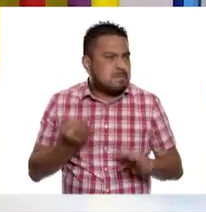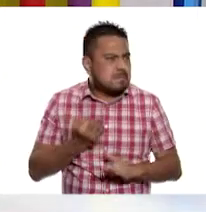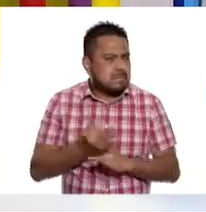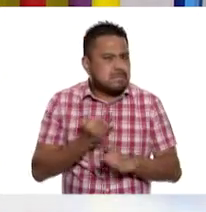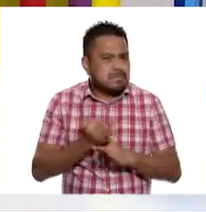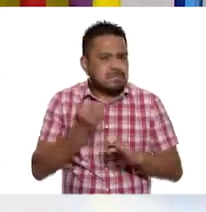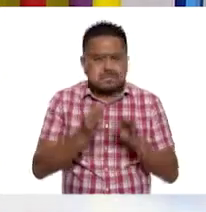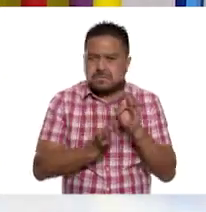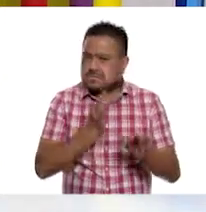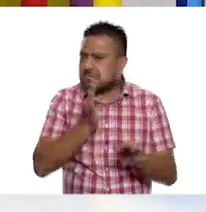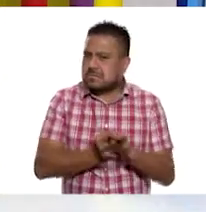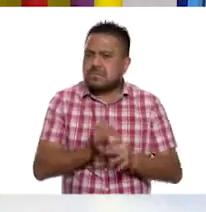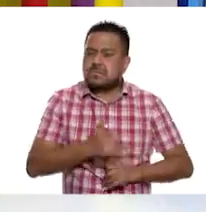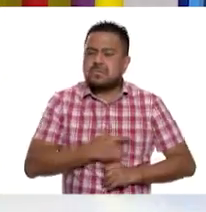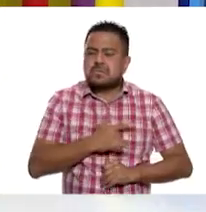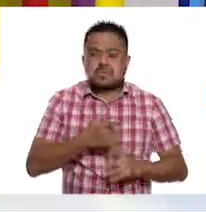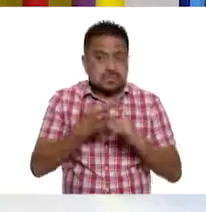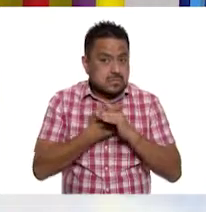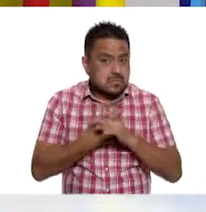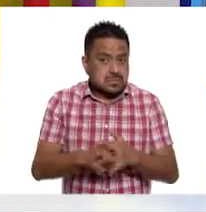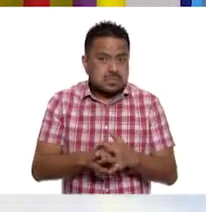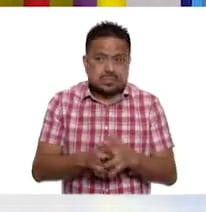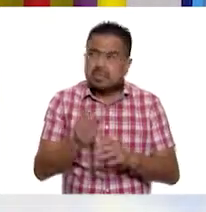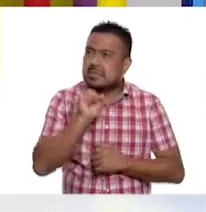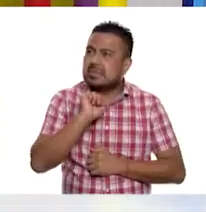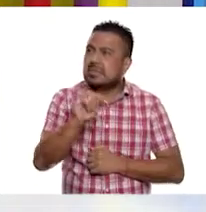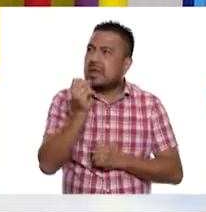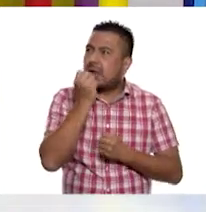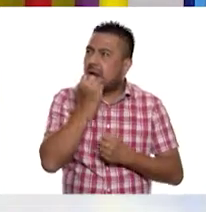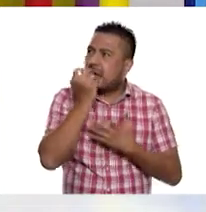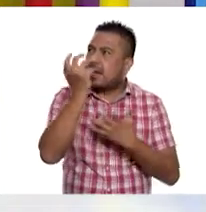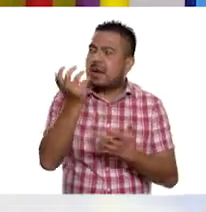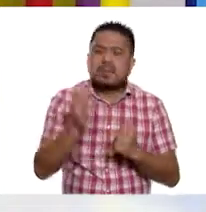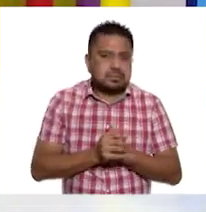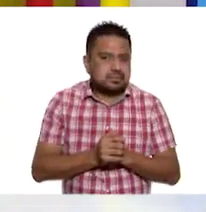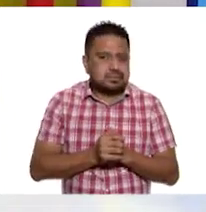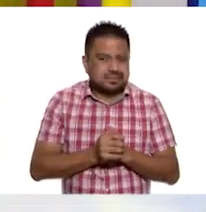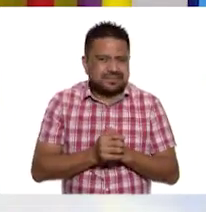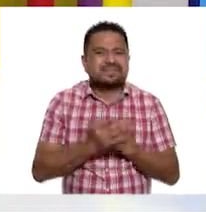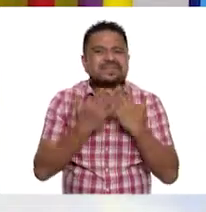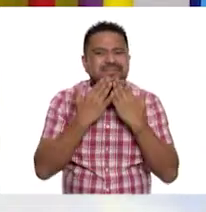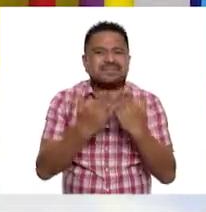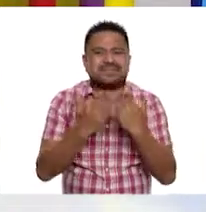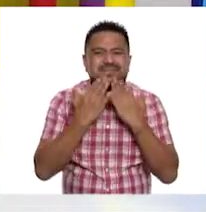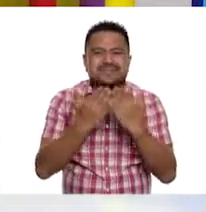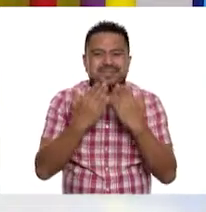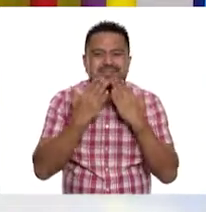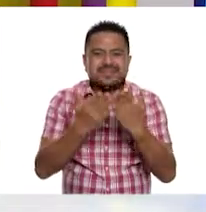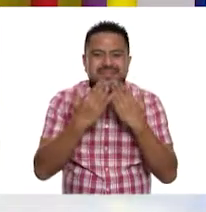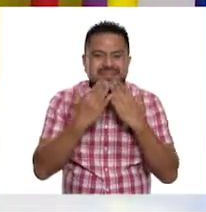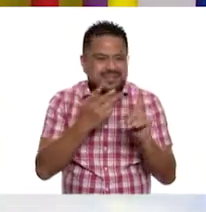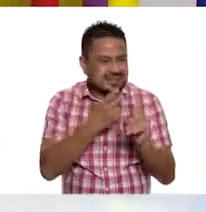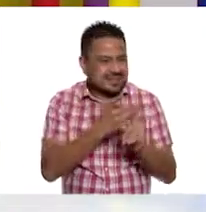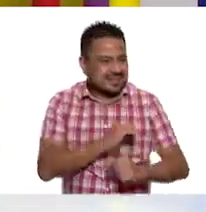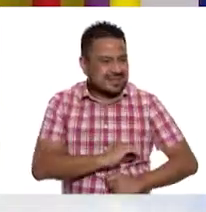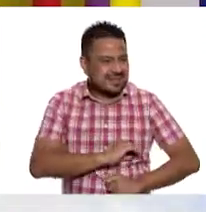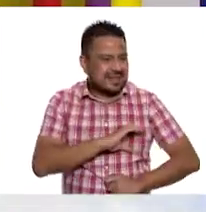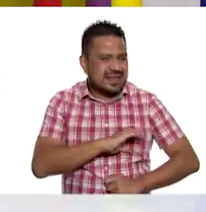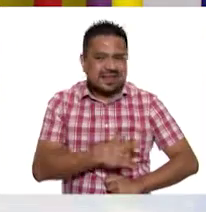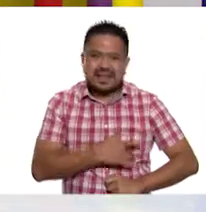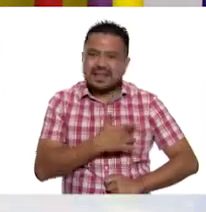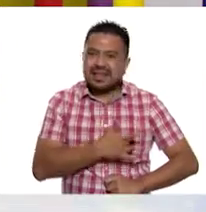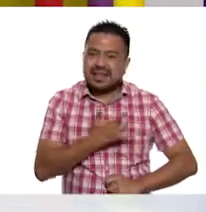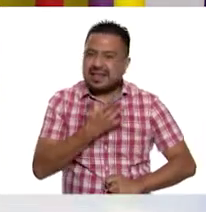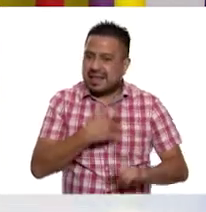más. ¿Estamos listas y listos para comenzar? ¡Sí! Muy bien, muy bien. Ese es el ánimo y la emoción